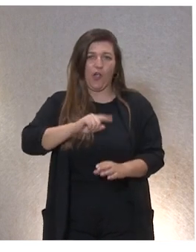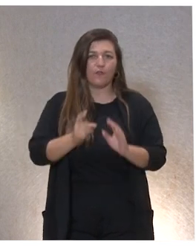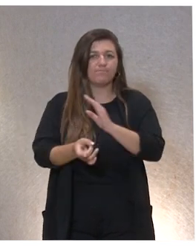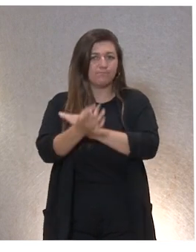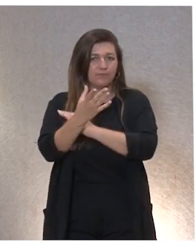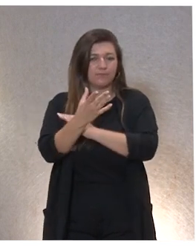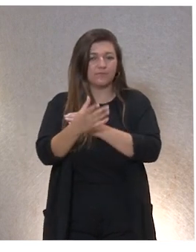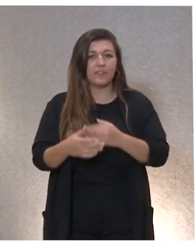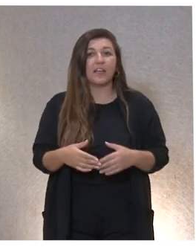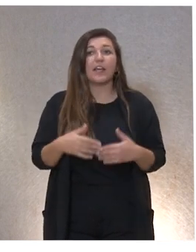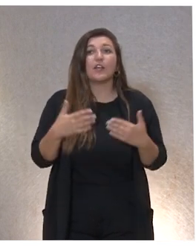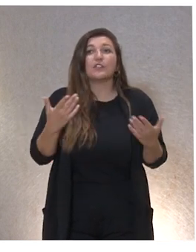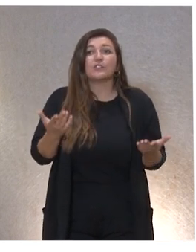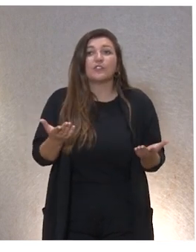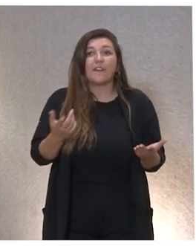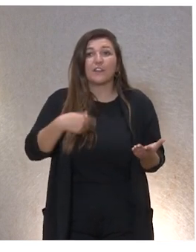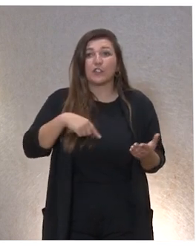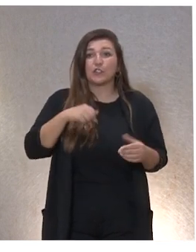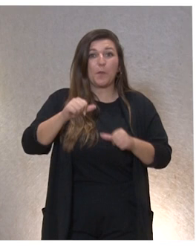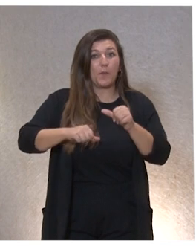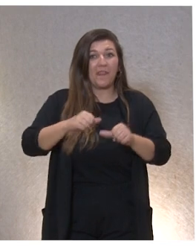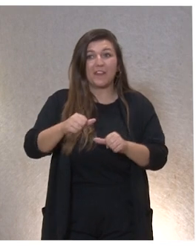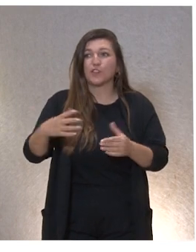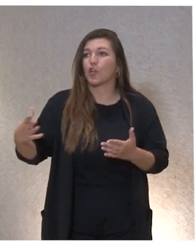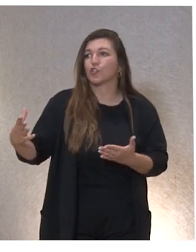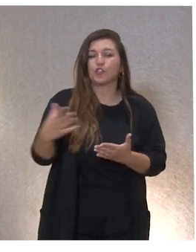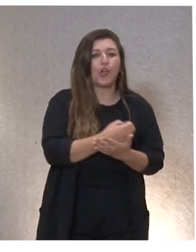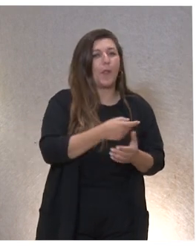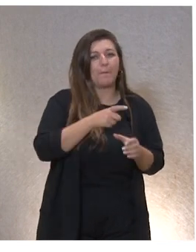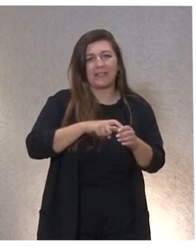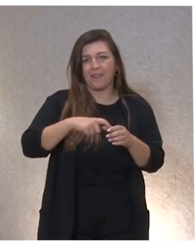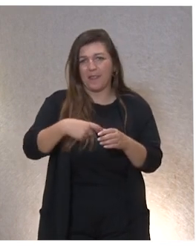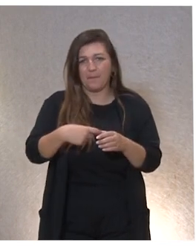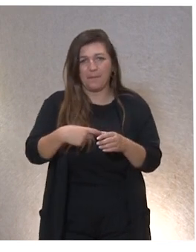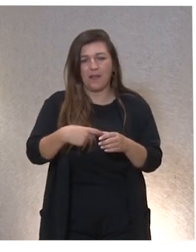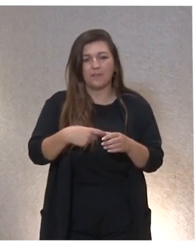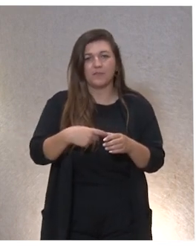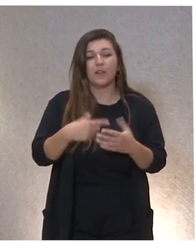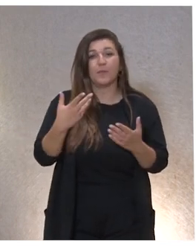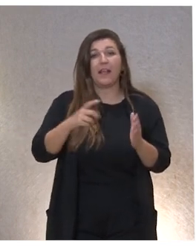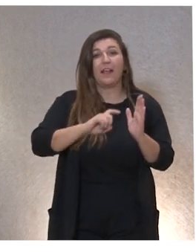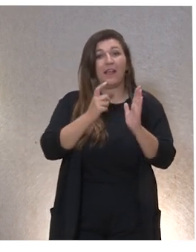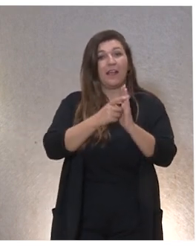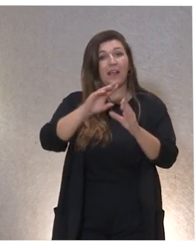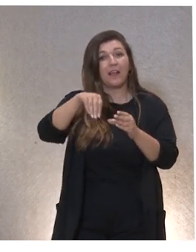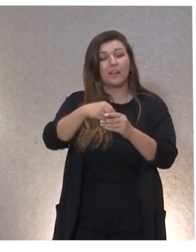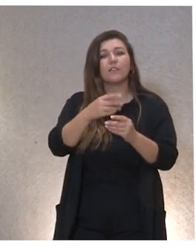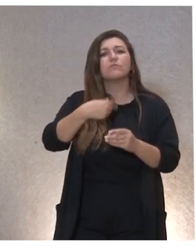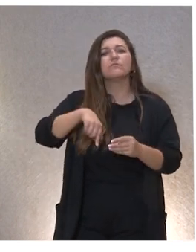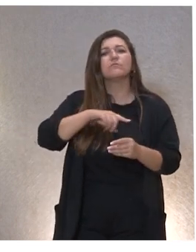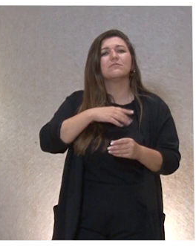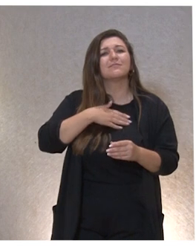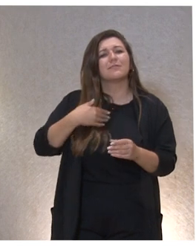proceso vamos a participar todos porque este proyecto ético de plena inclusión es plural en el que